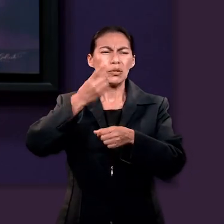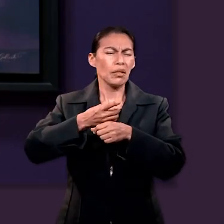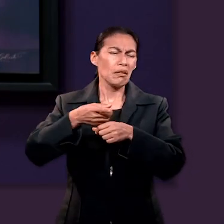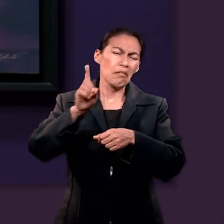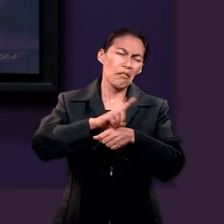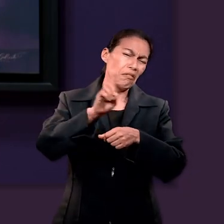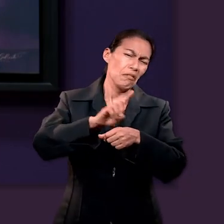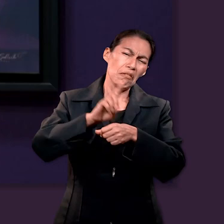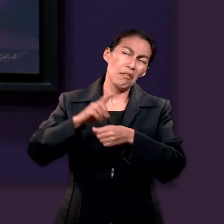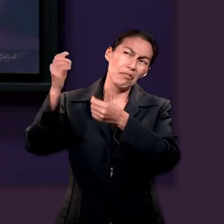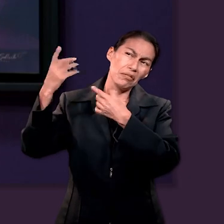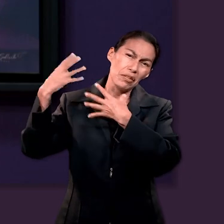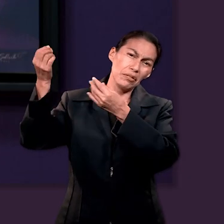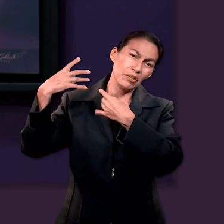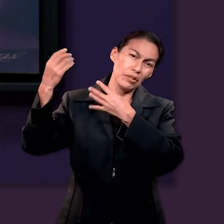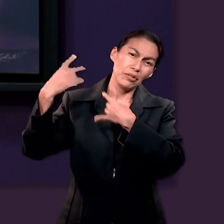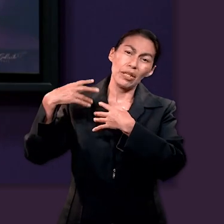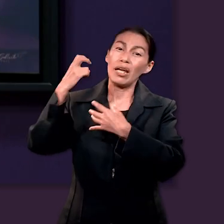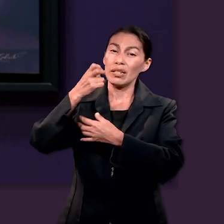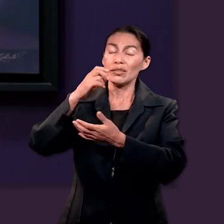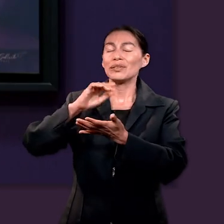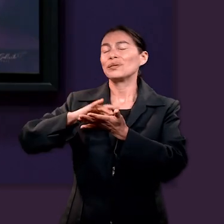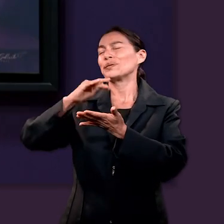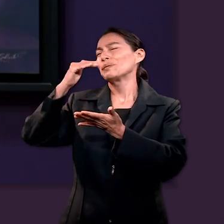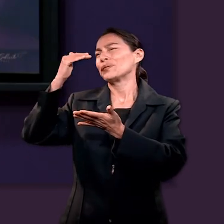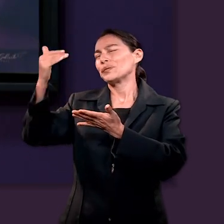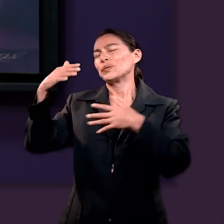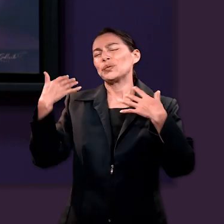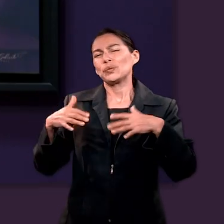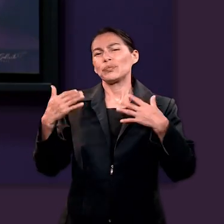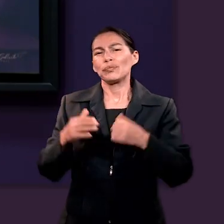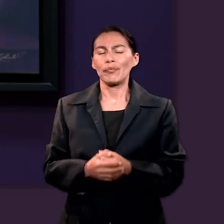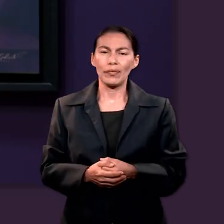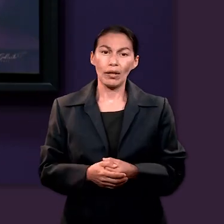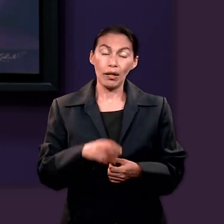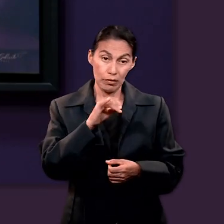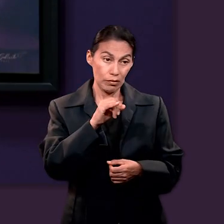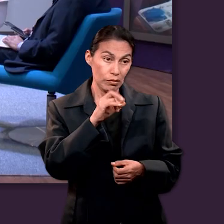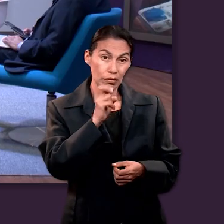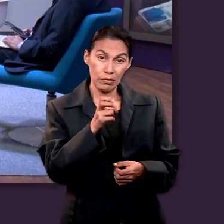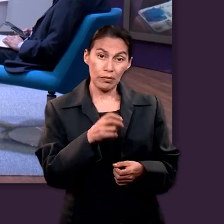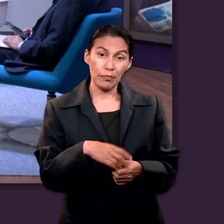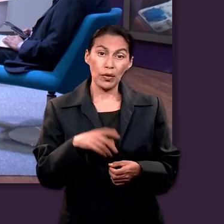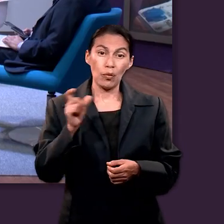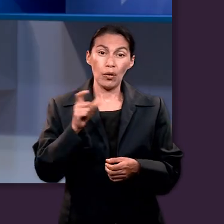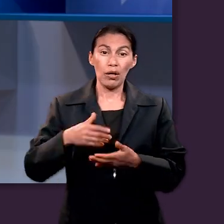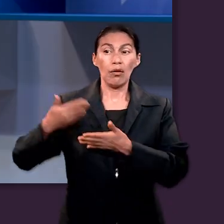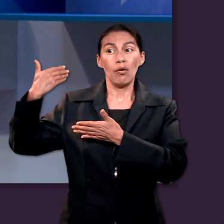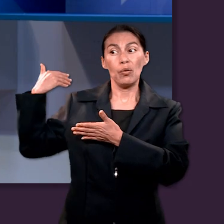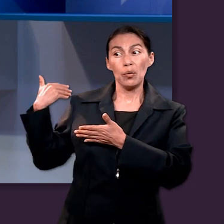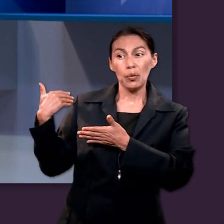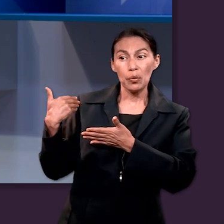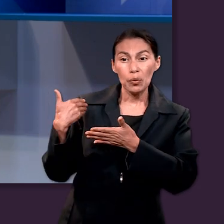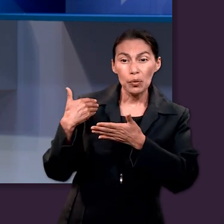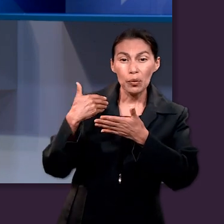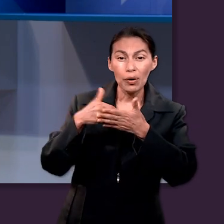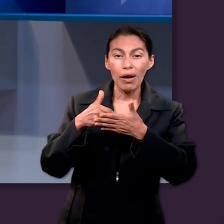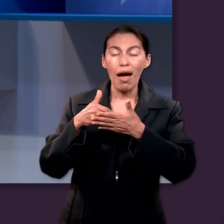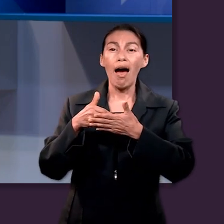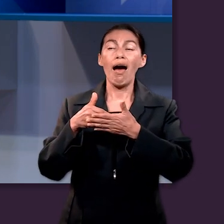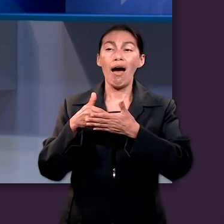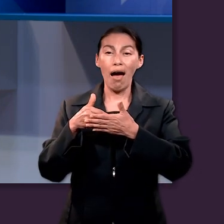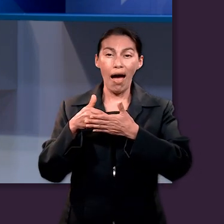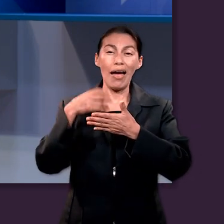todo lo que tenemos, todo lo que escuchamos, todas las oportunidades que Dios nos da todos los días. Ok, y ese ejercicio de